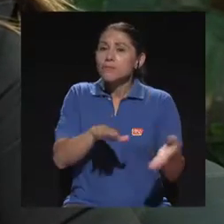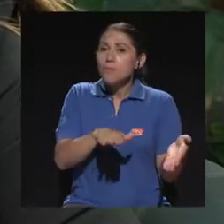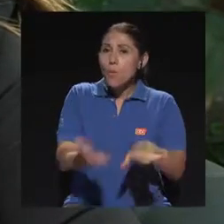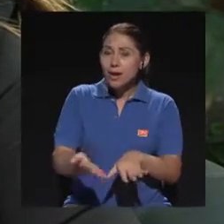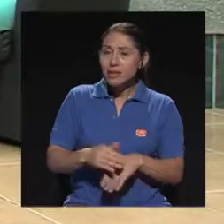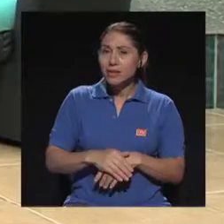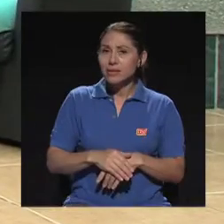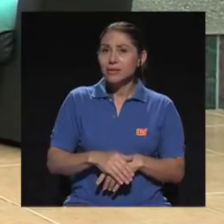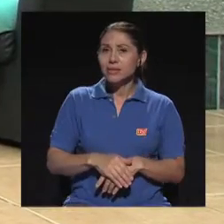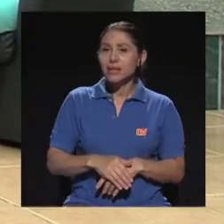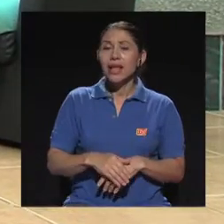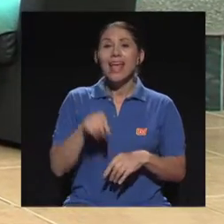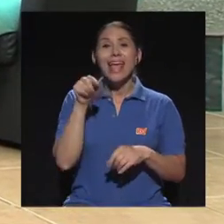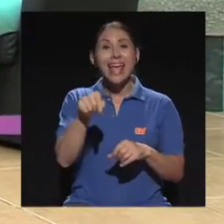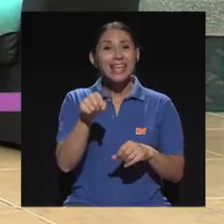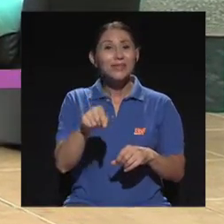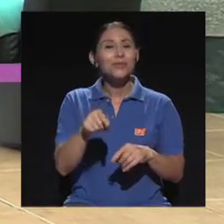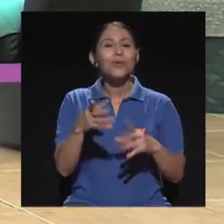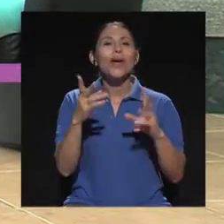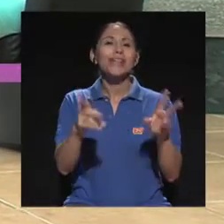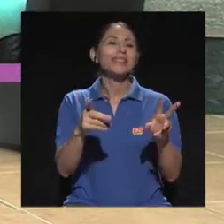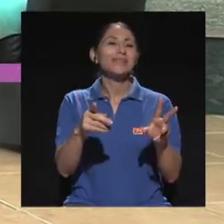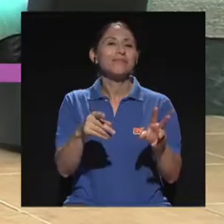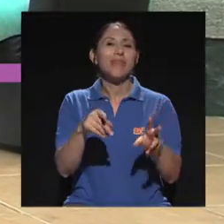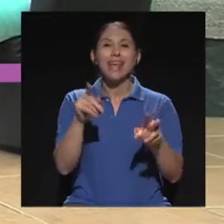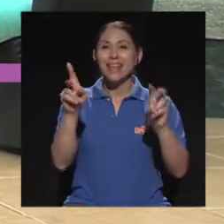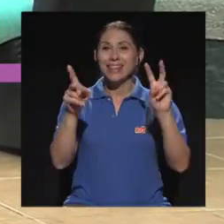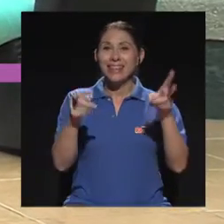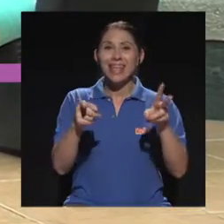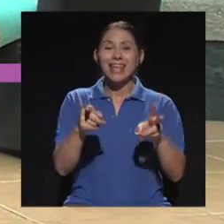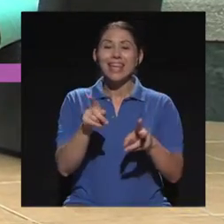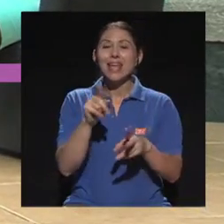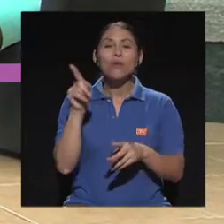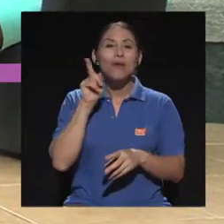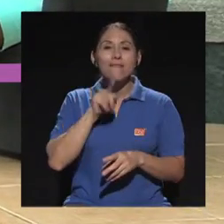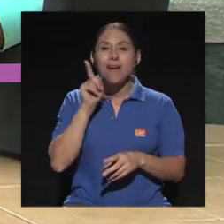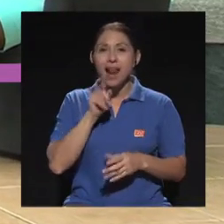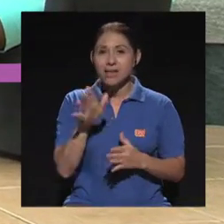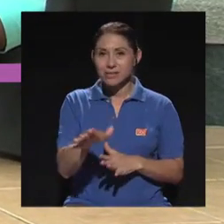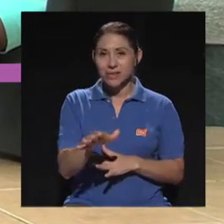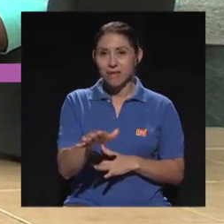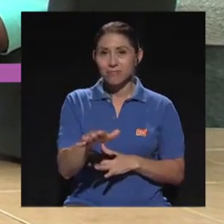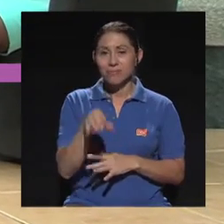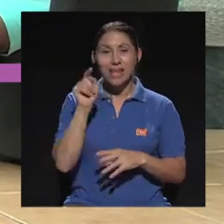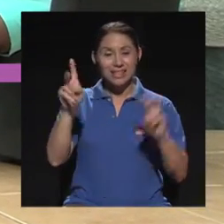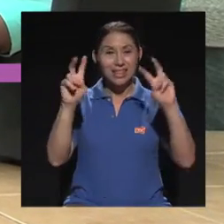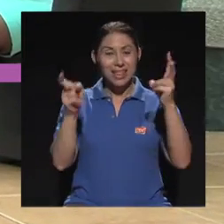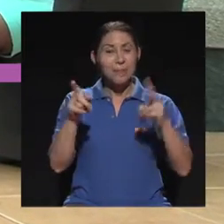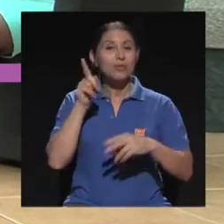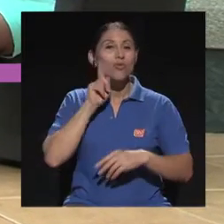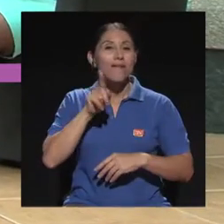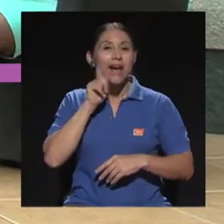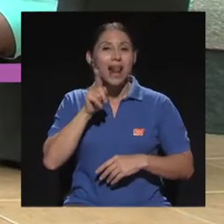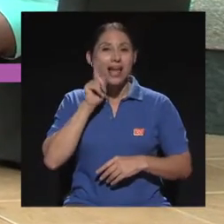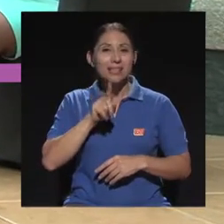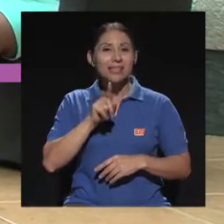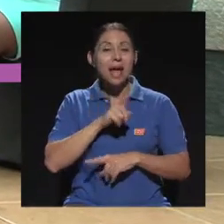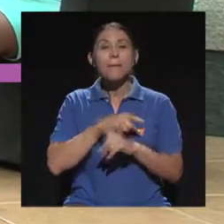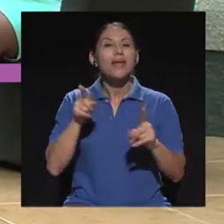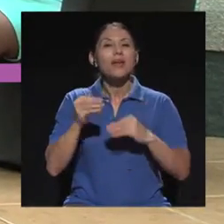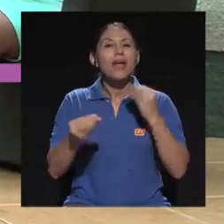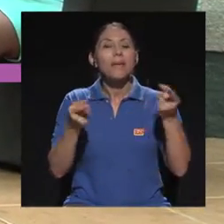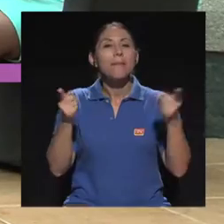tema es, eso es totalmente una falacia, una falacia que ha sido incrementada por el comercio y el